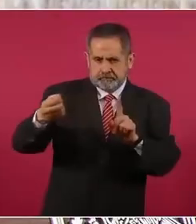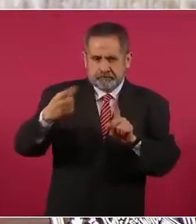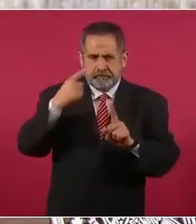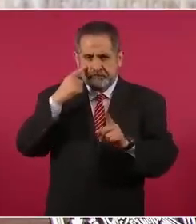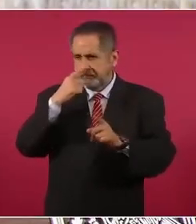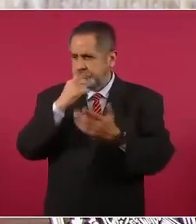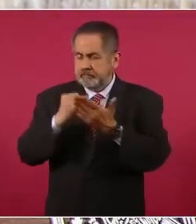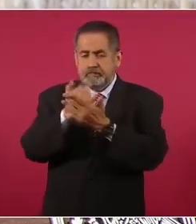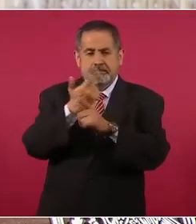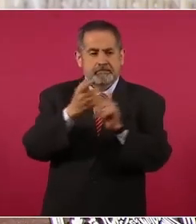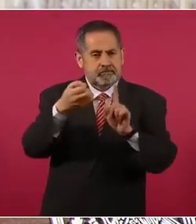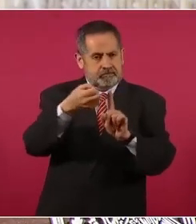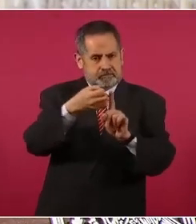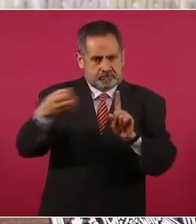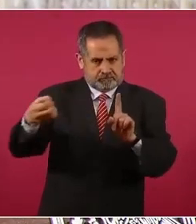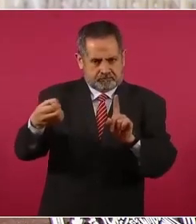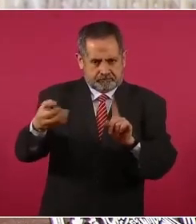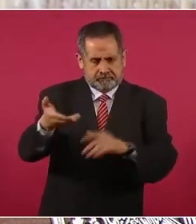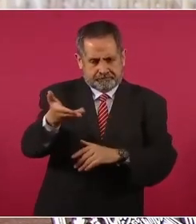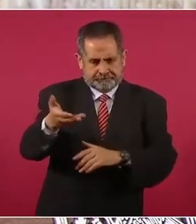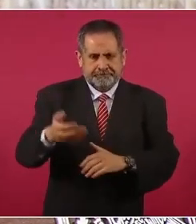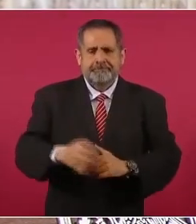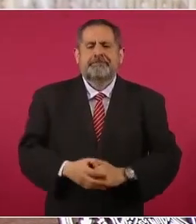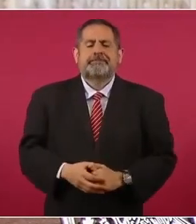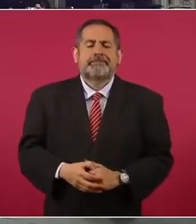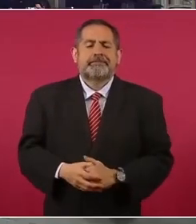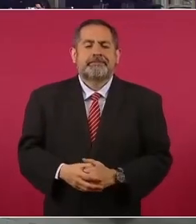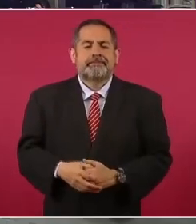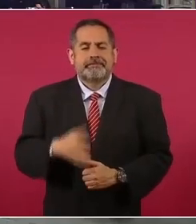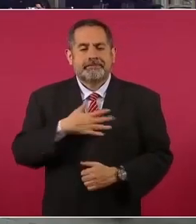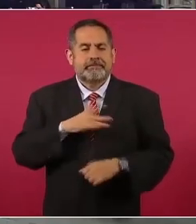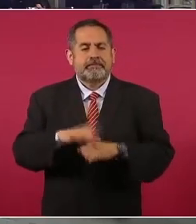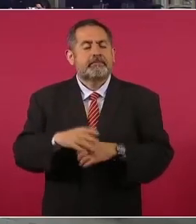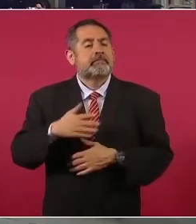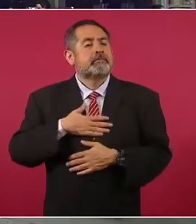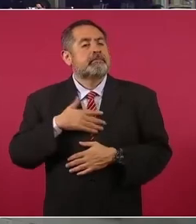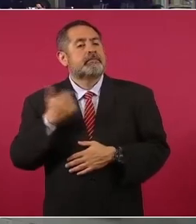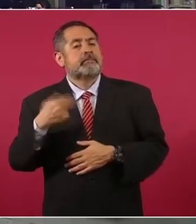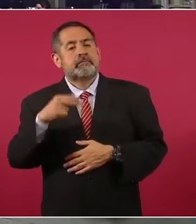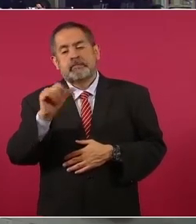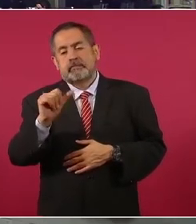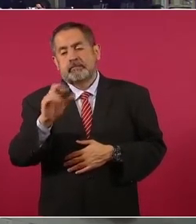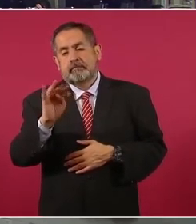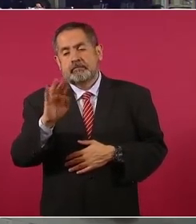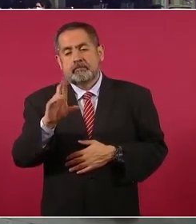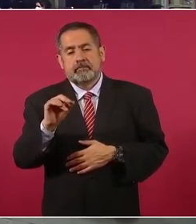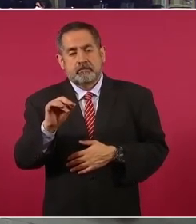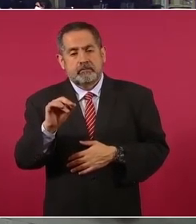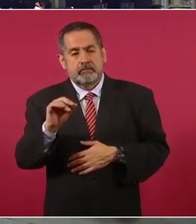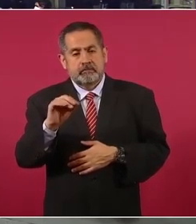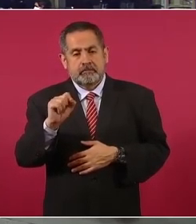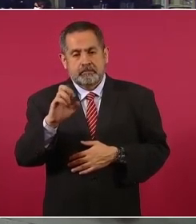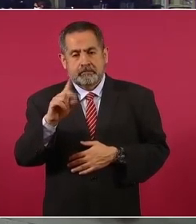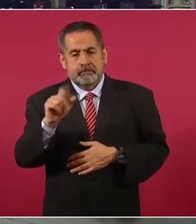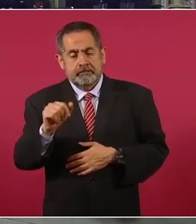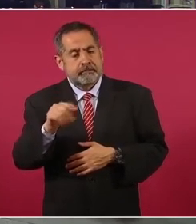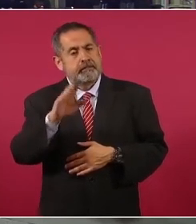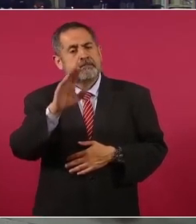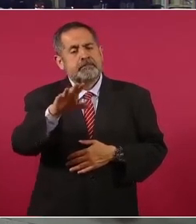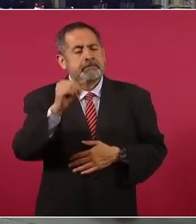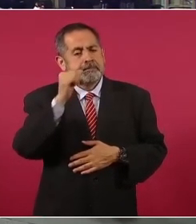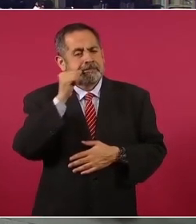democrático. Gracias, presidente. Buenos días. Arturo Cerda, del Financiero Bloomberg. Señor, ayer